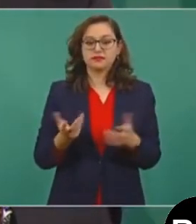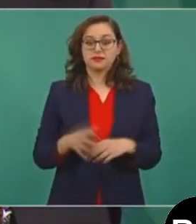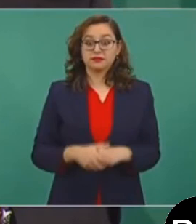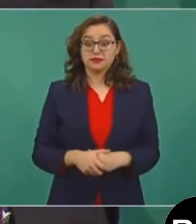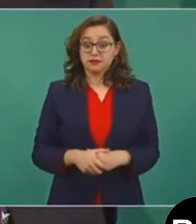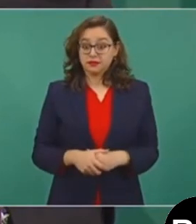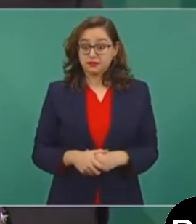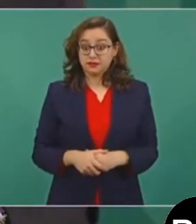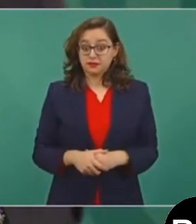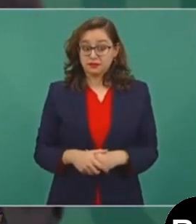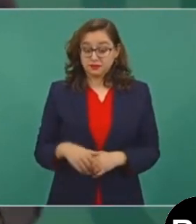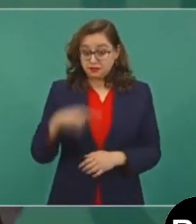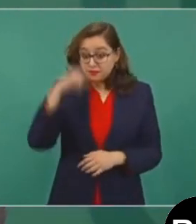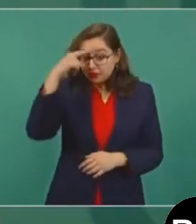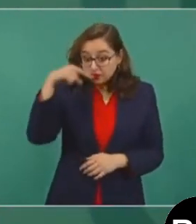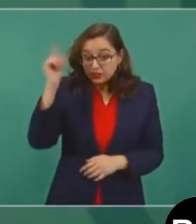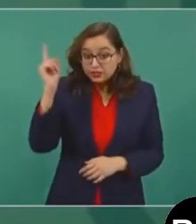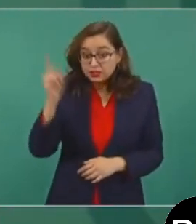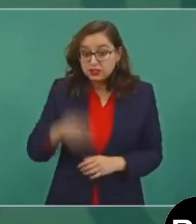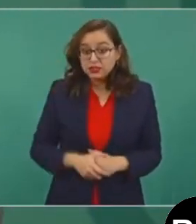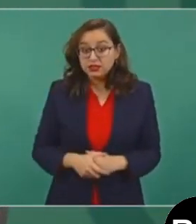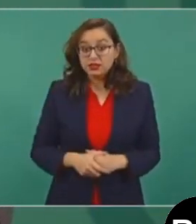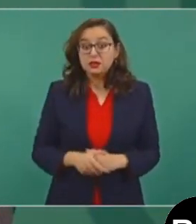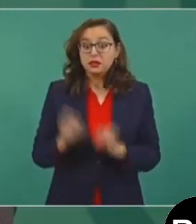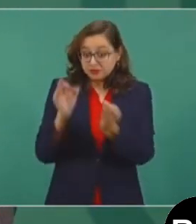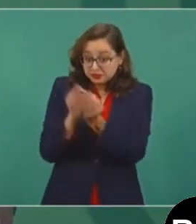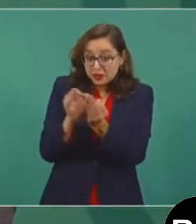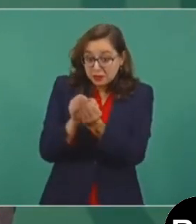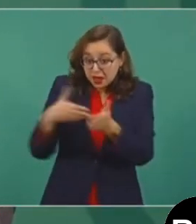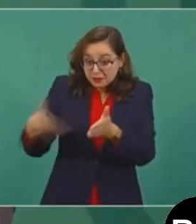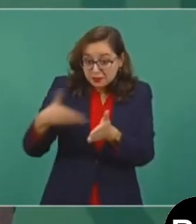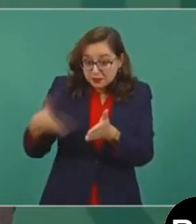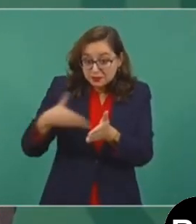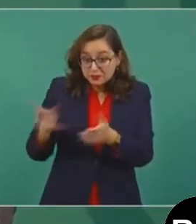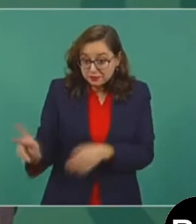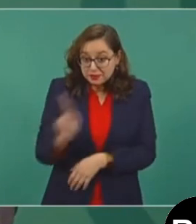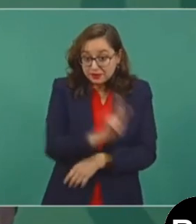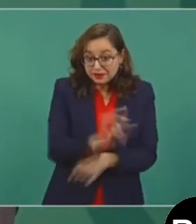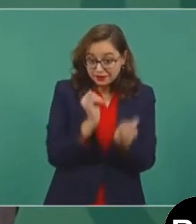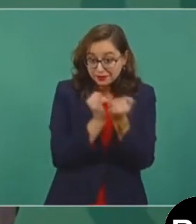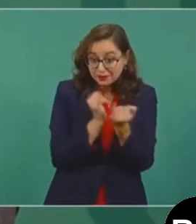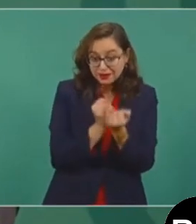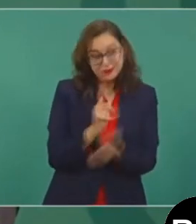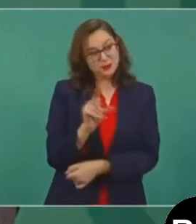pues no son tamalitos de chipilín, o sea,